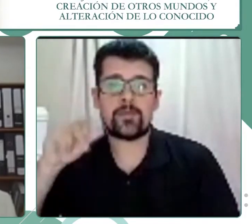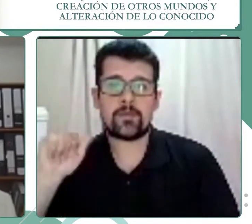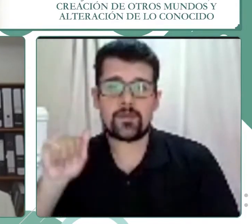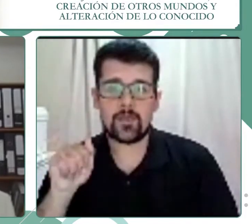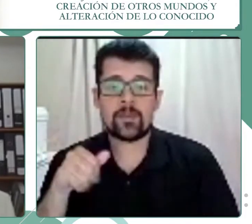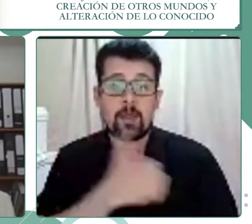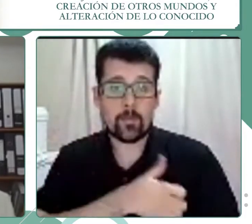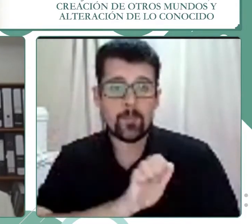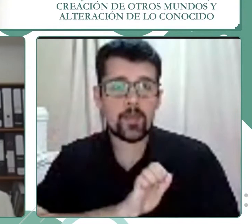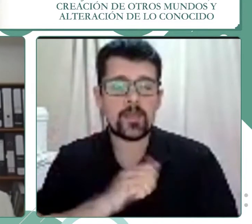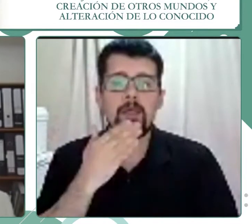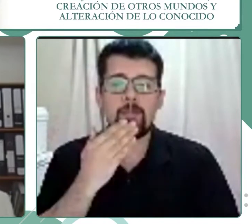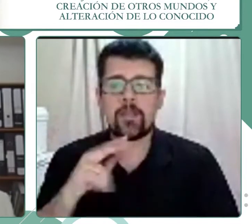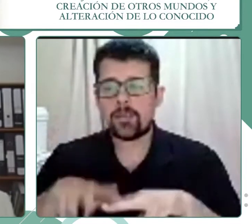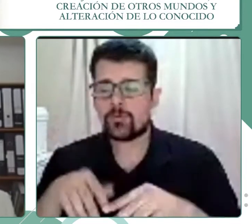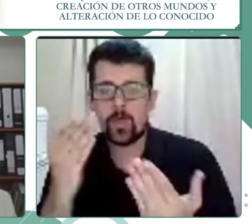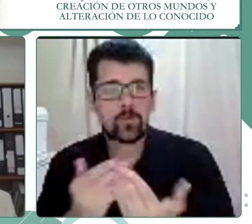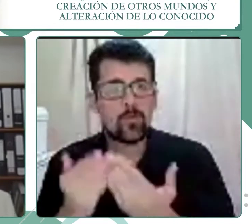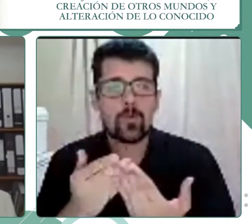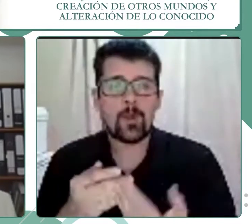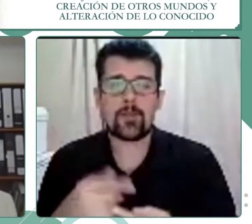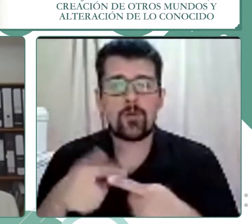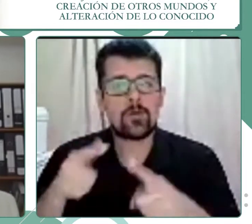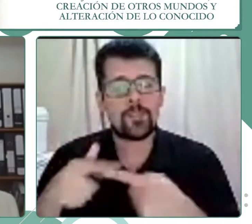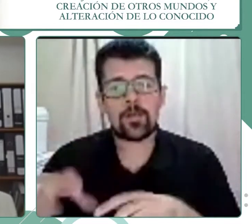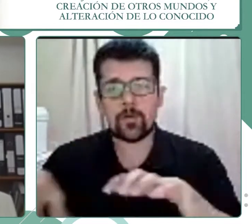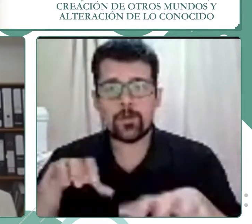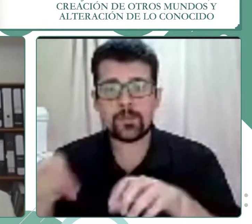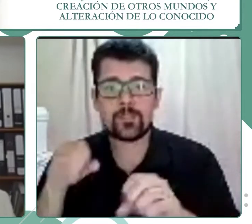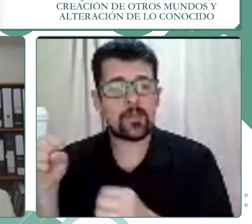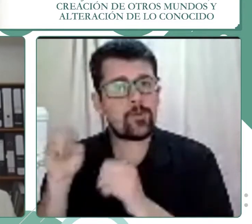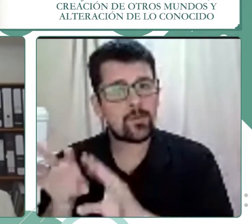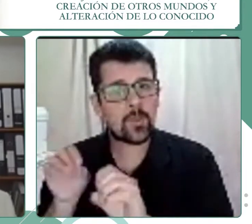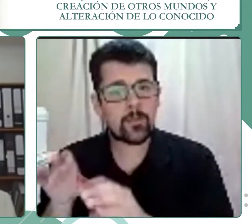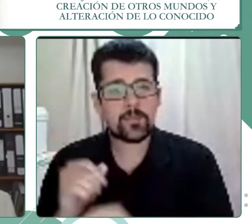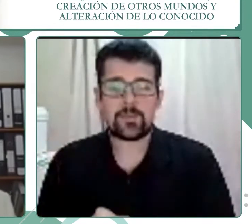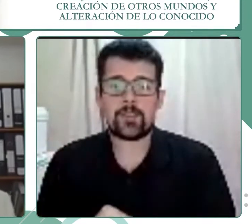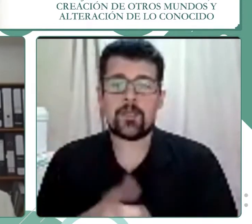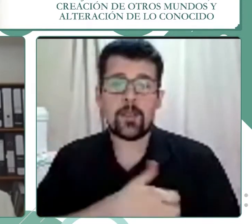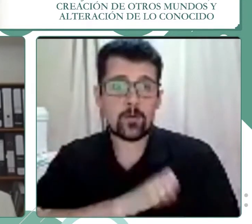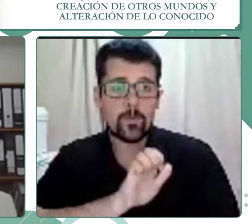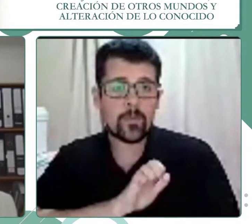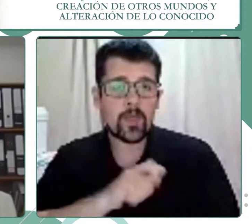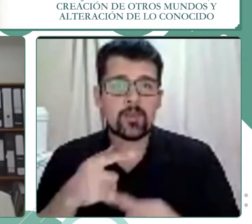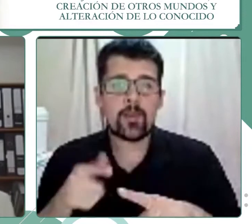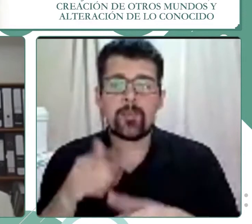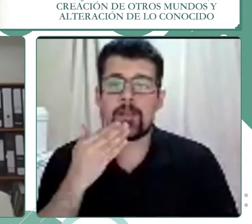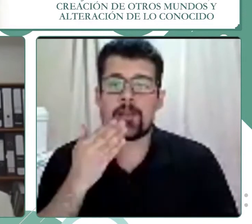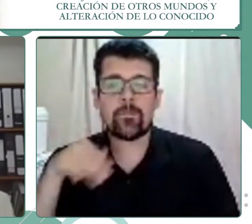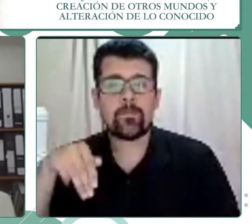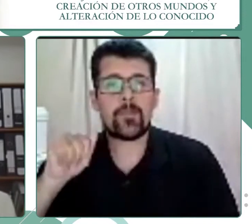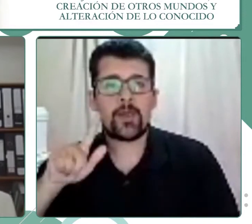desarrollado estudios también en diplomado, ¿verdad?, avanzados de la Unión Europea, tiene una maestría en lexicografía